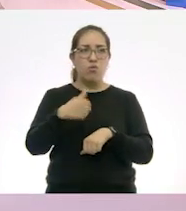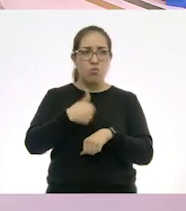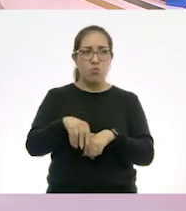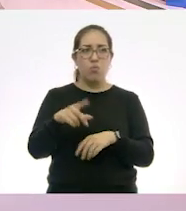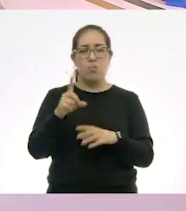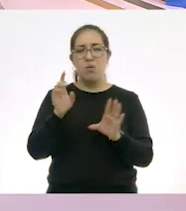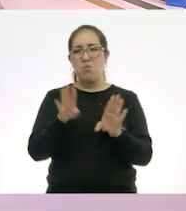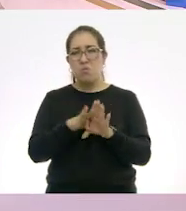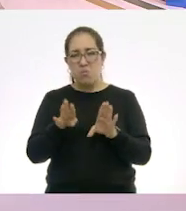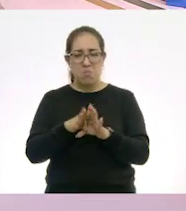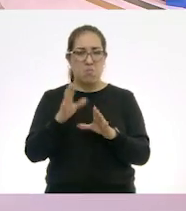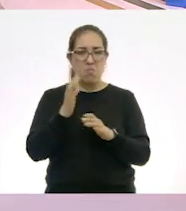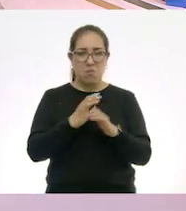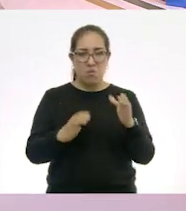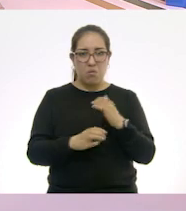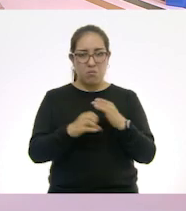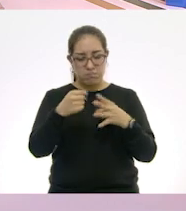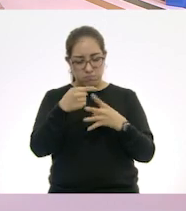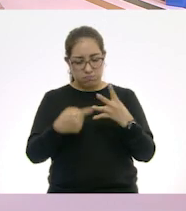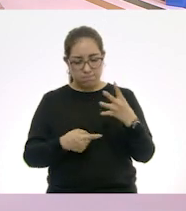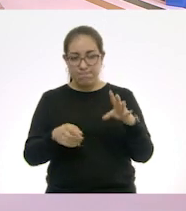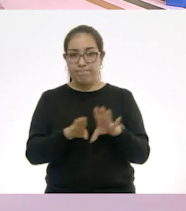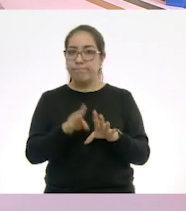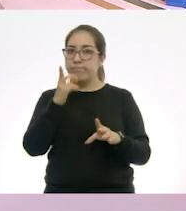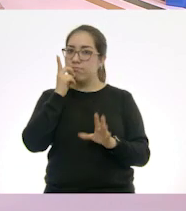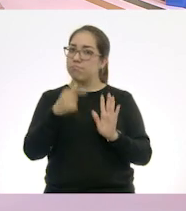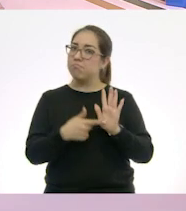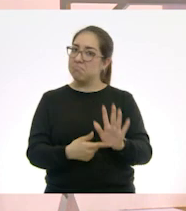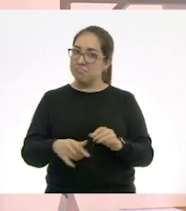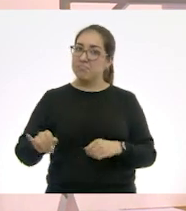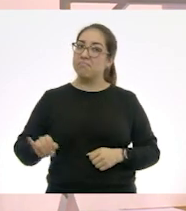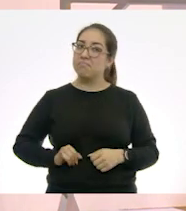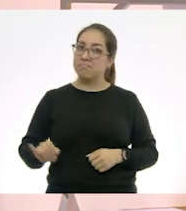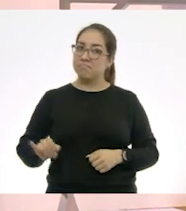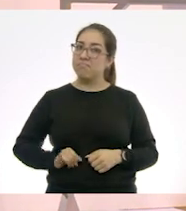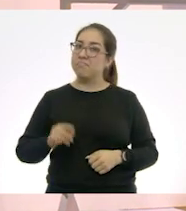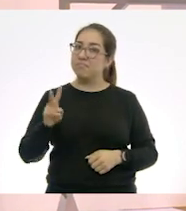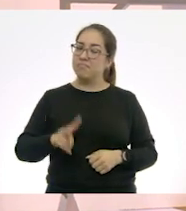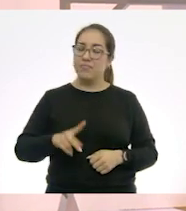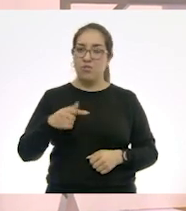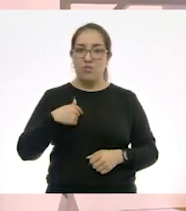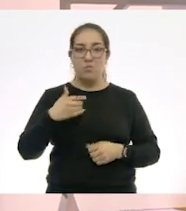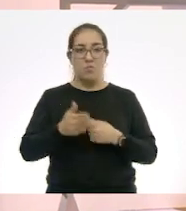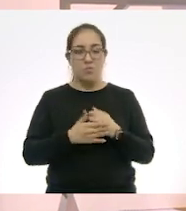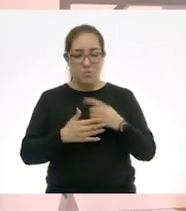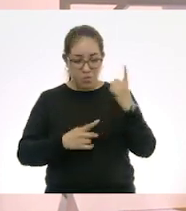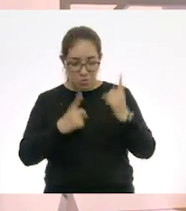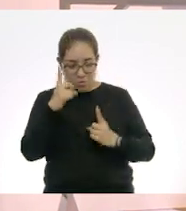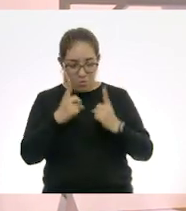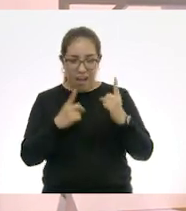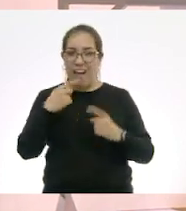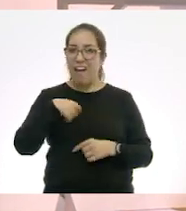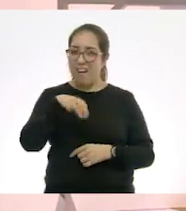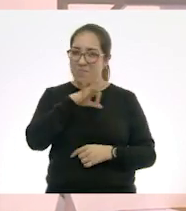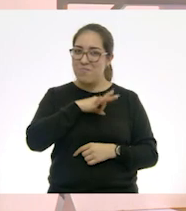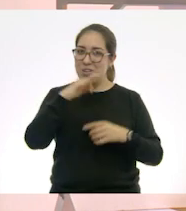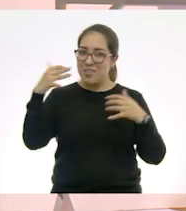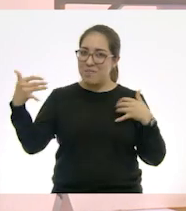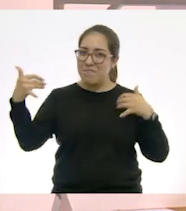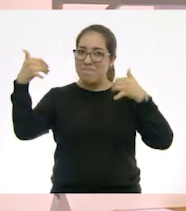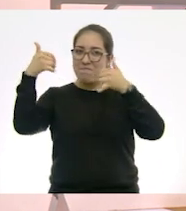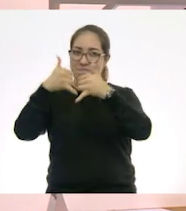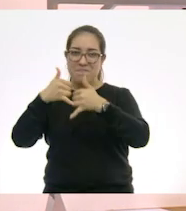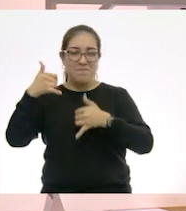hablar en el caso de que tú tengas esta situación. Mira, qué interesante. O si tengo más dudas, también podría hablarles, ¿cierto? Ah, miren, esa es